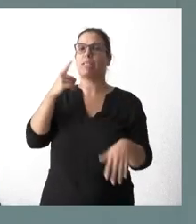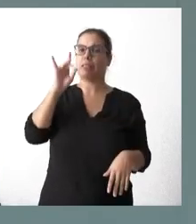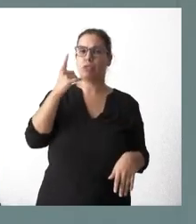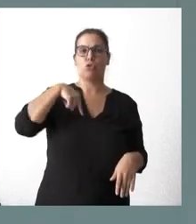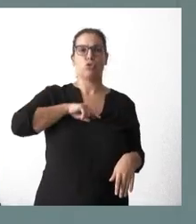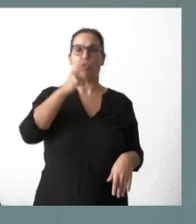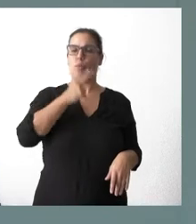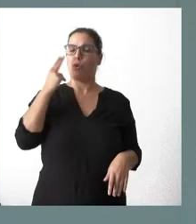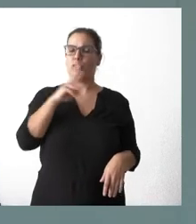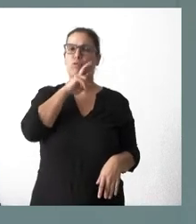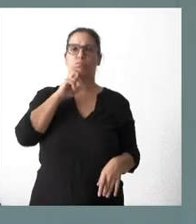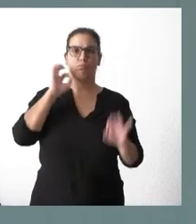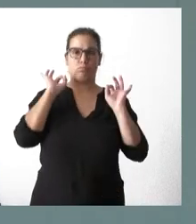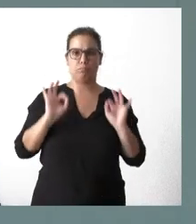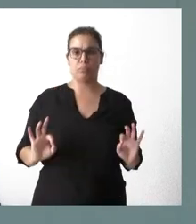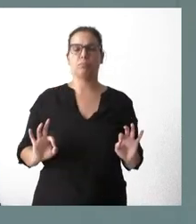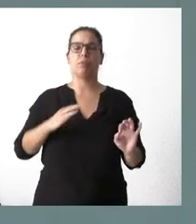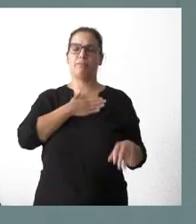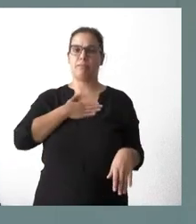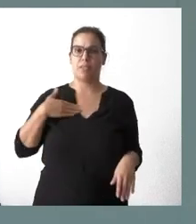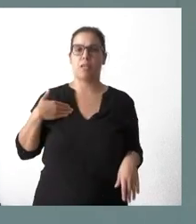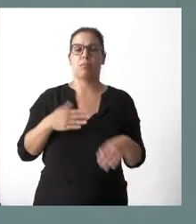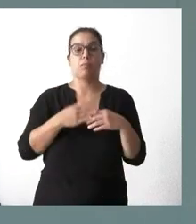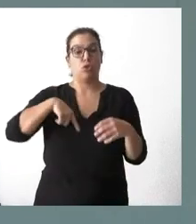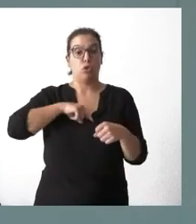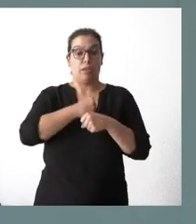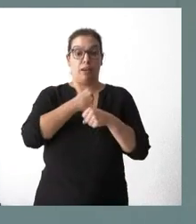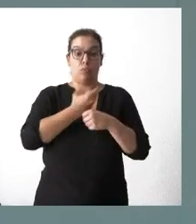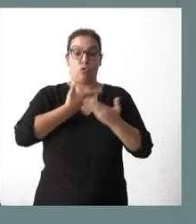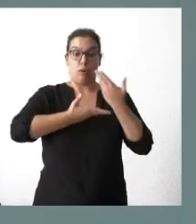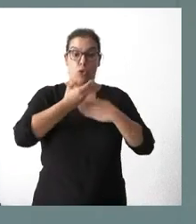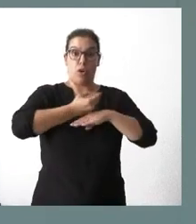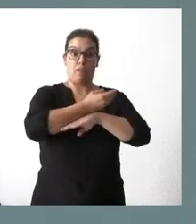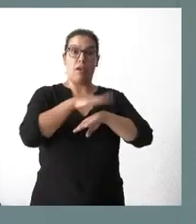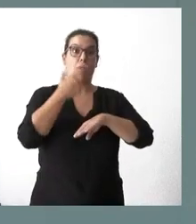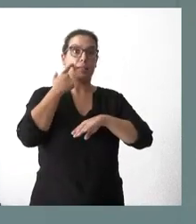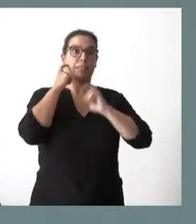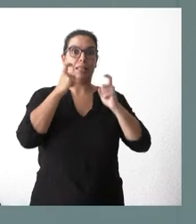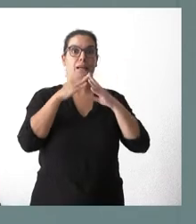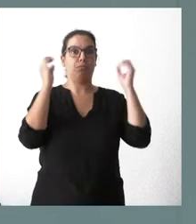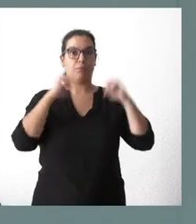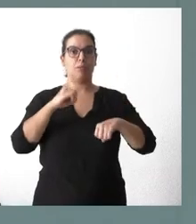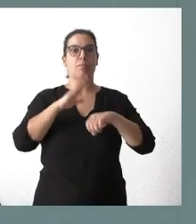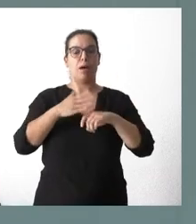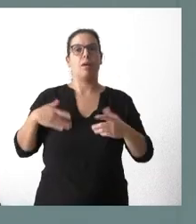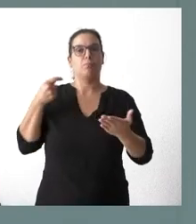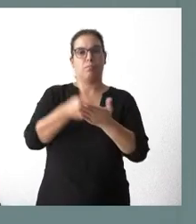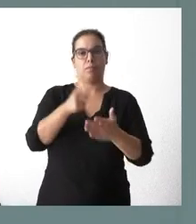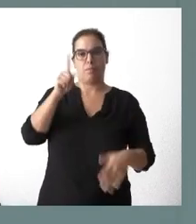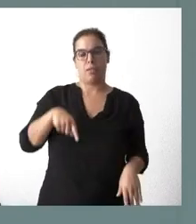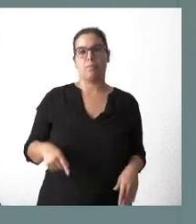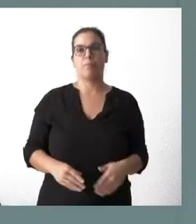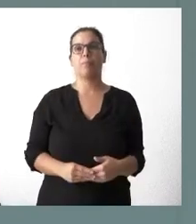puede tranquilizar. La Junta pretende mantener ese compromiso y estamos trabajando con RENFE para que sea así y para que haya una aportación de la Junta en esa dirección. A la pregunta de